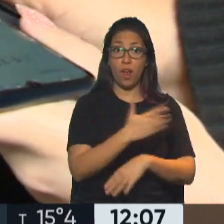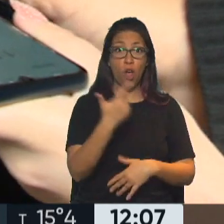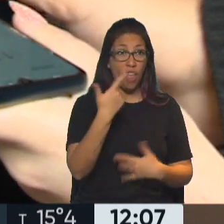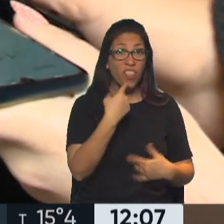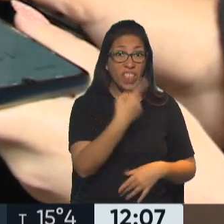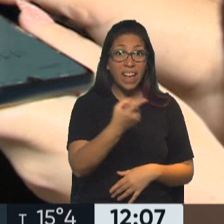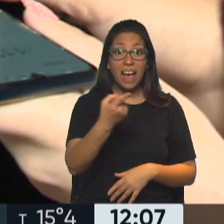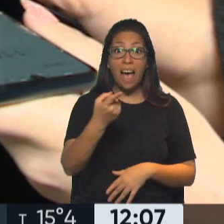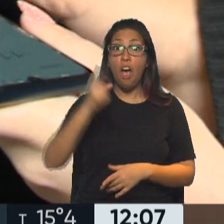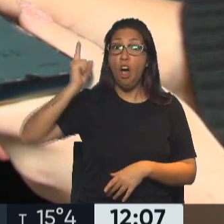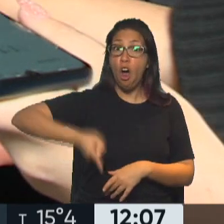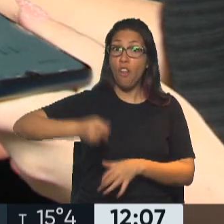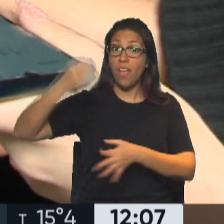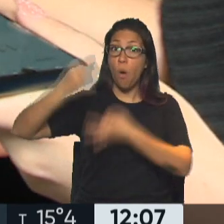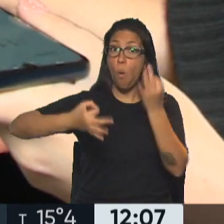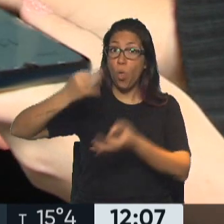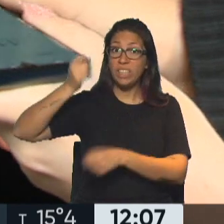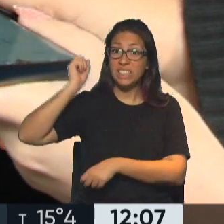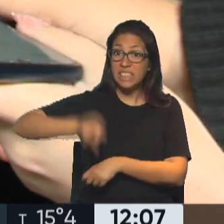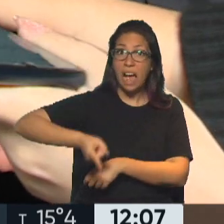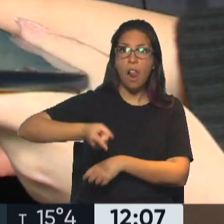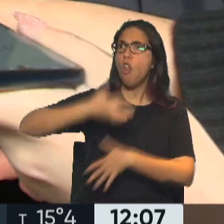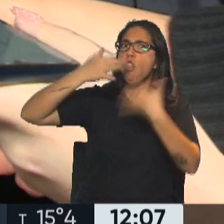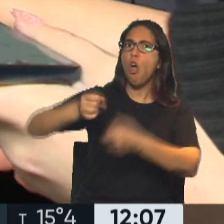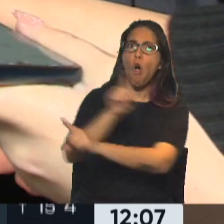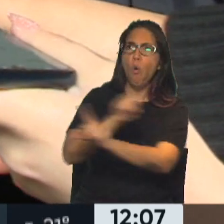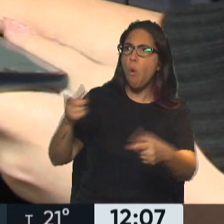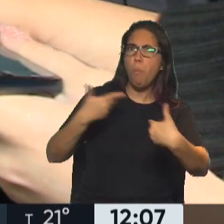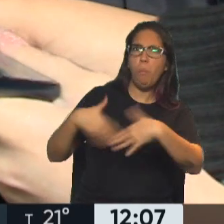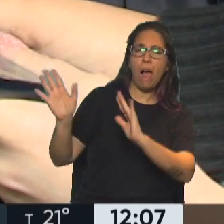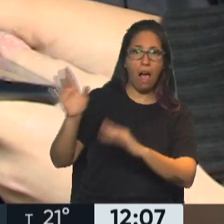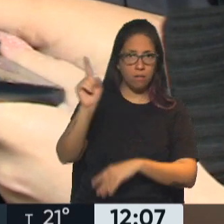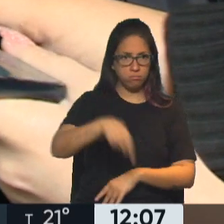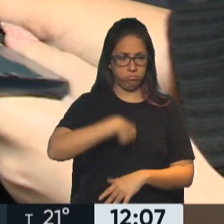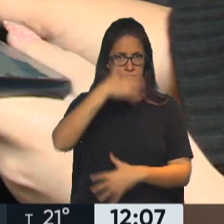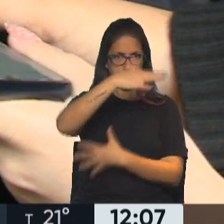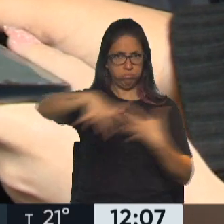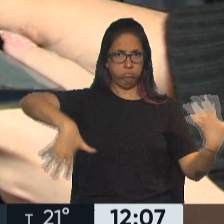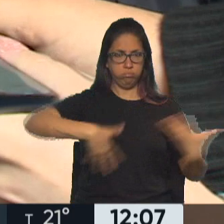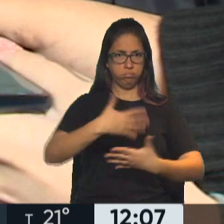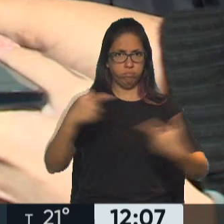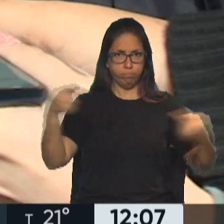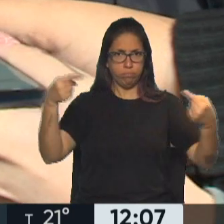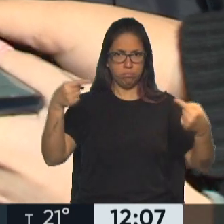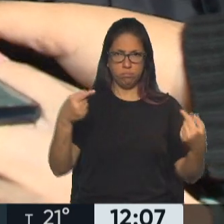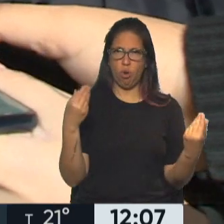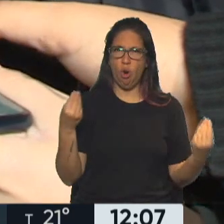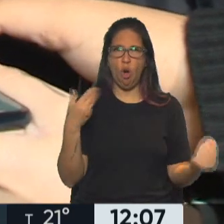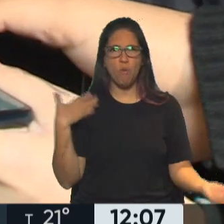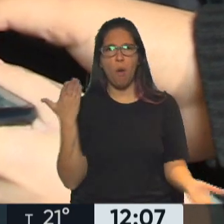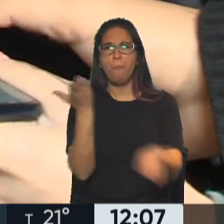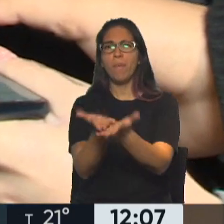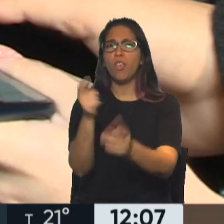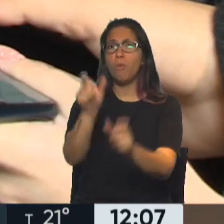cumplir una orden judicial, nos pone en una situación anómica en términos sociales. ¿Cómo le podemos pedir a un